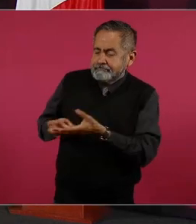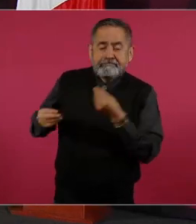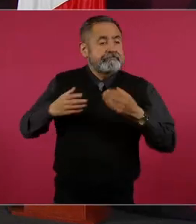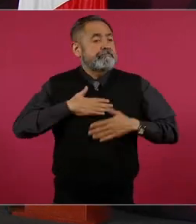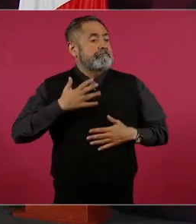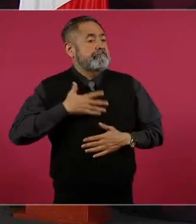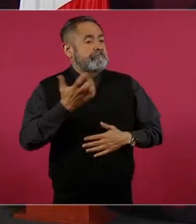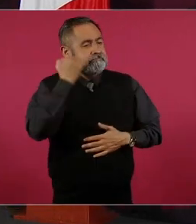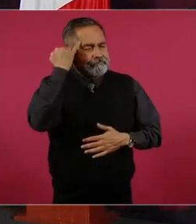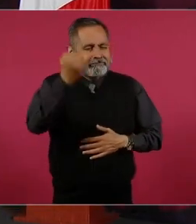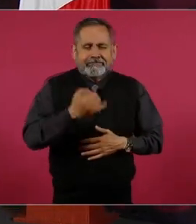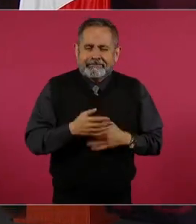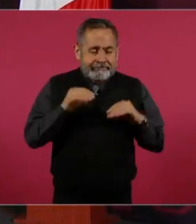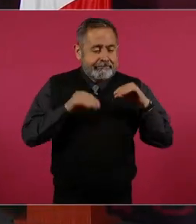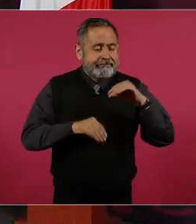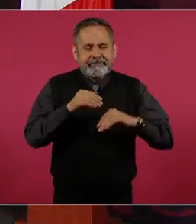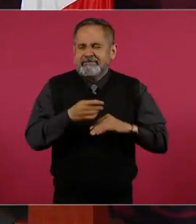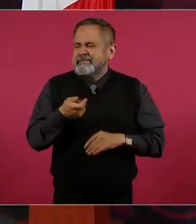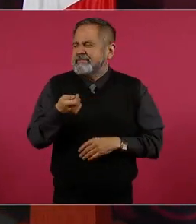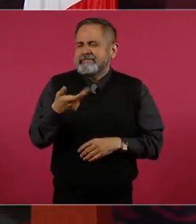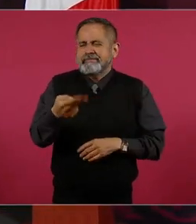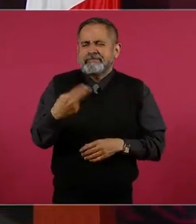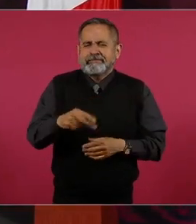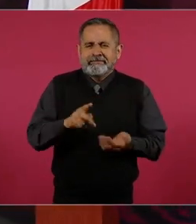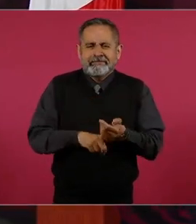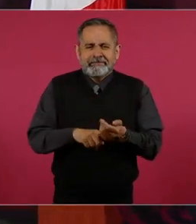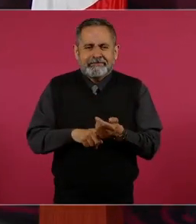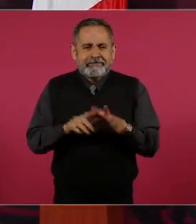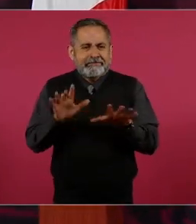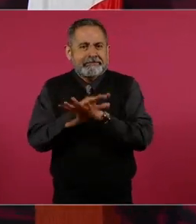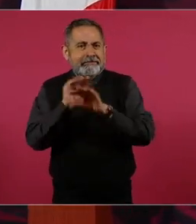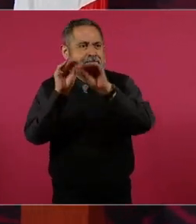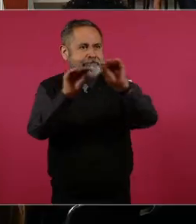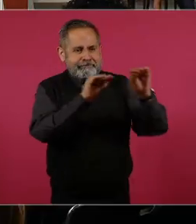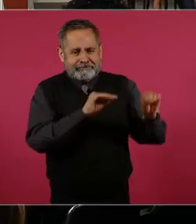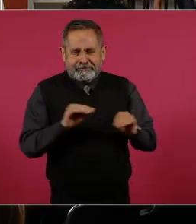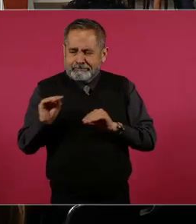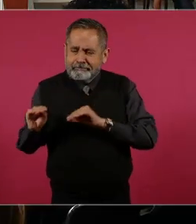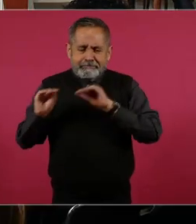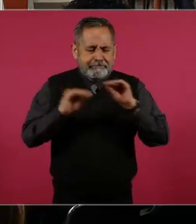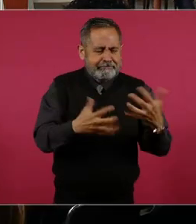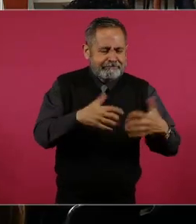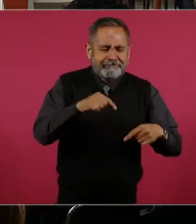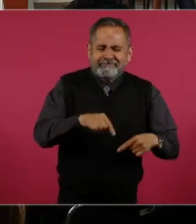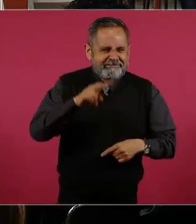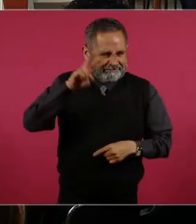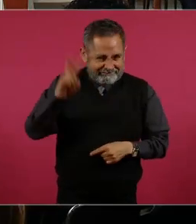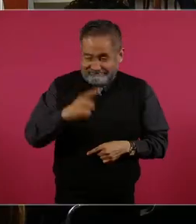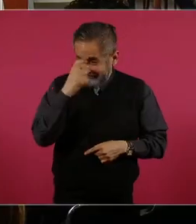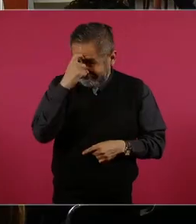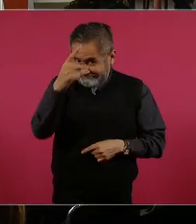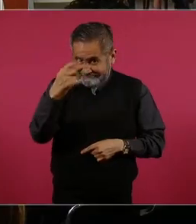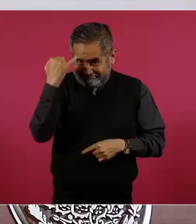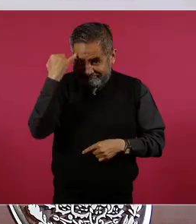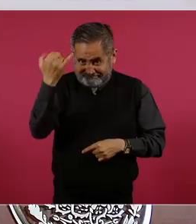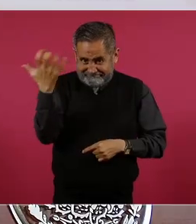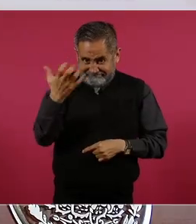Sí, sí. Y le empezaron a llamar, ¿cómo? New Shore. New Shore. Pero eso surgió de aquí,